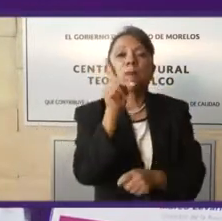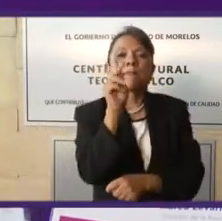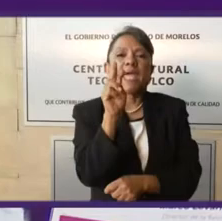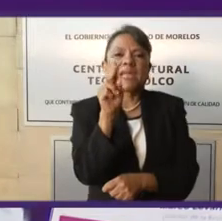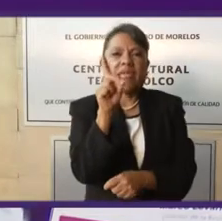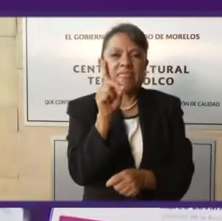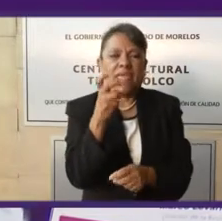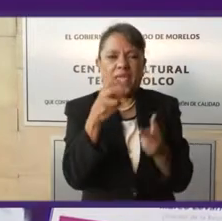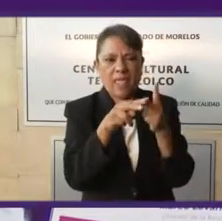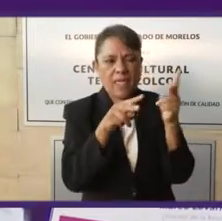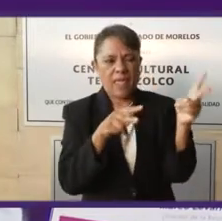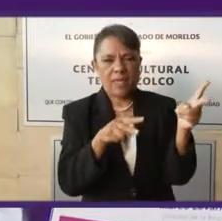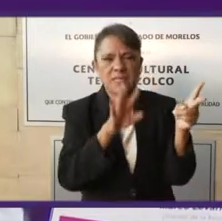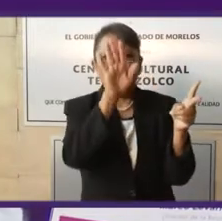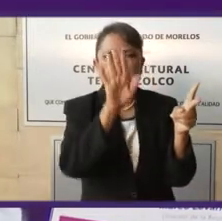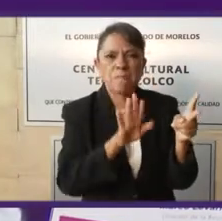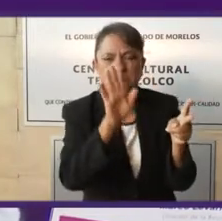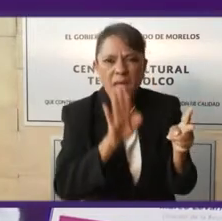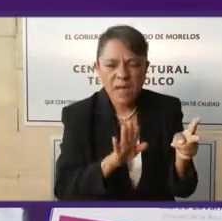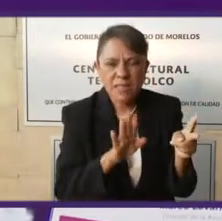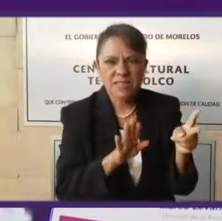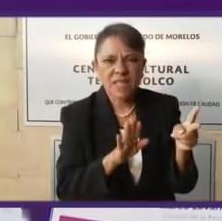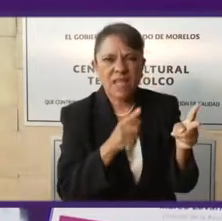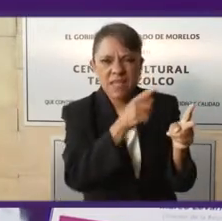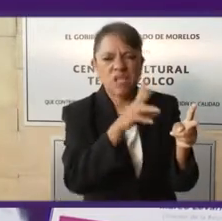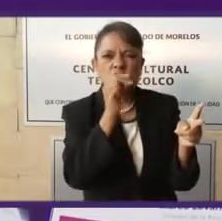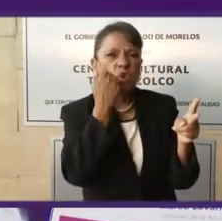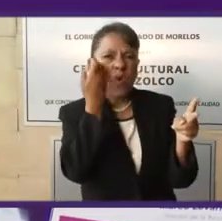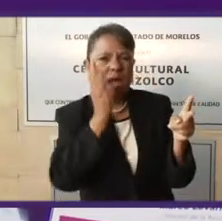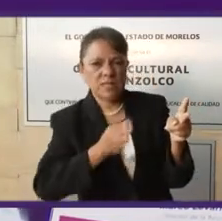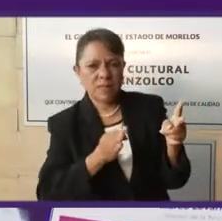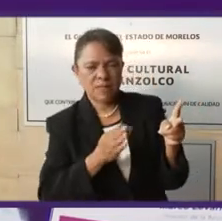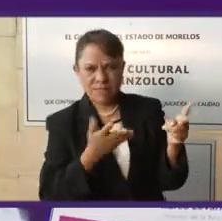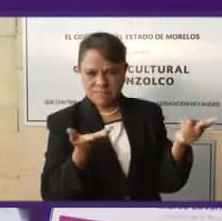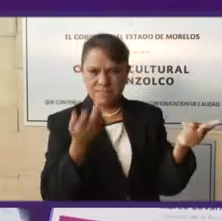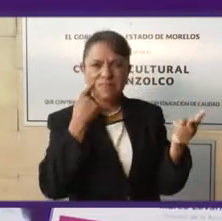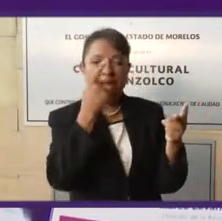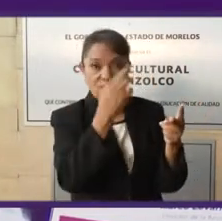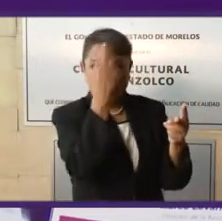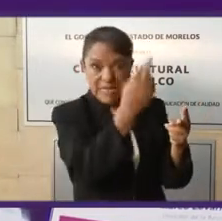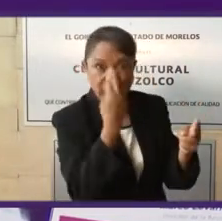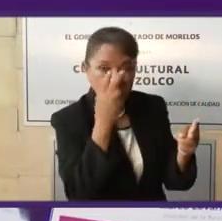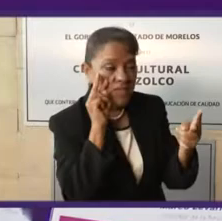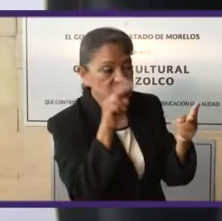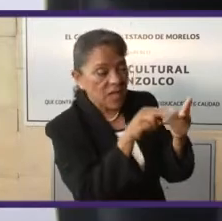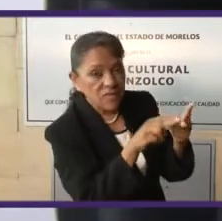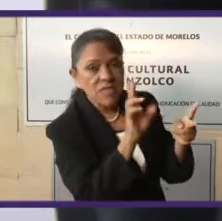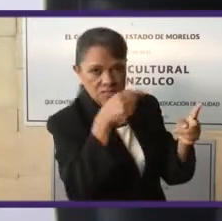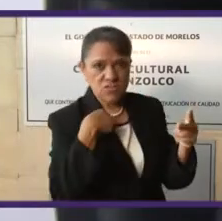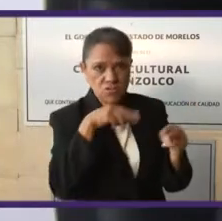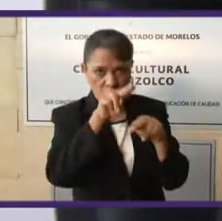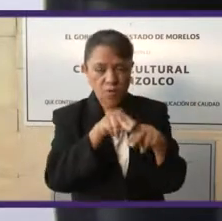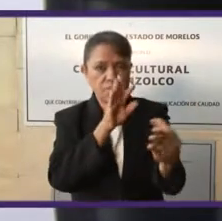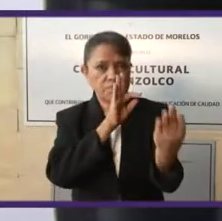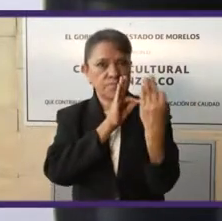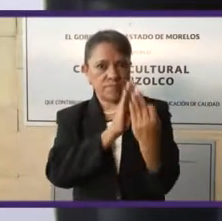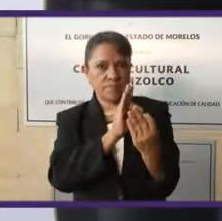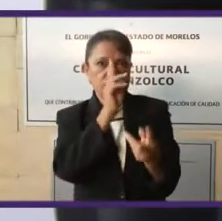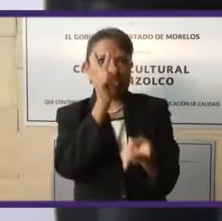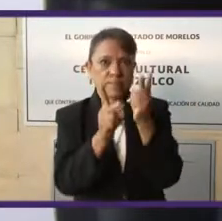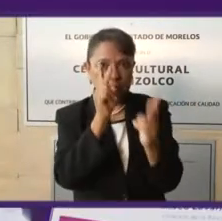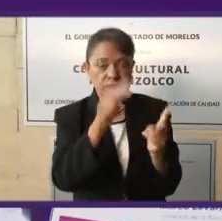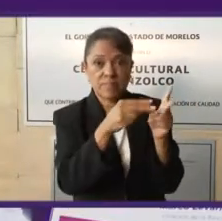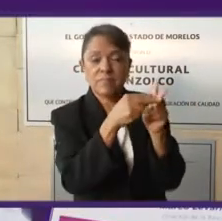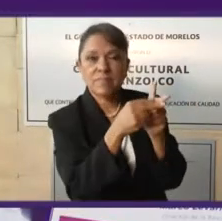del neoliberalismo, no, revise bien el Pacto por México y díganme, y estoy dispuesto a sentarme, si quiero organizamos un coloque especial sobre